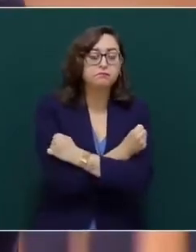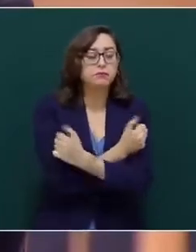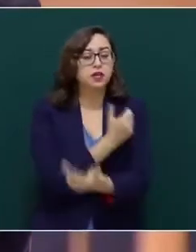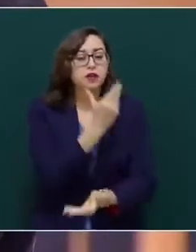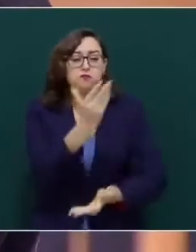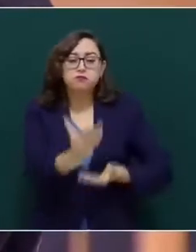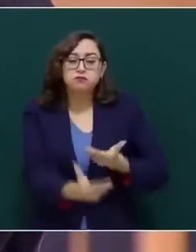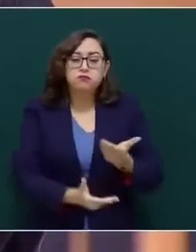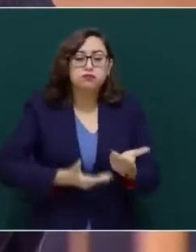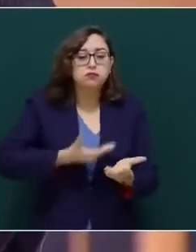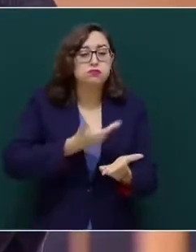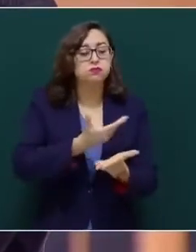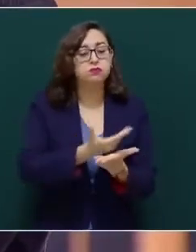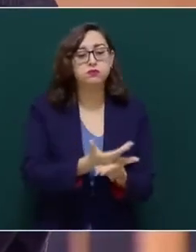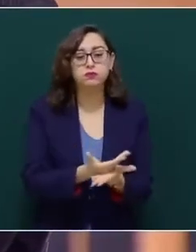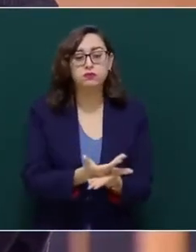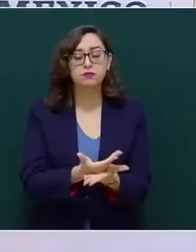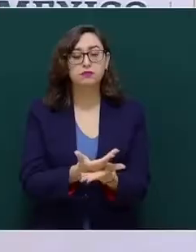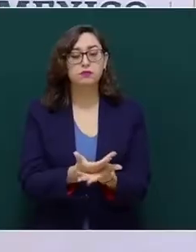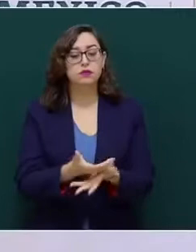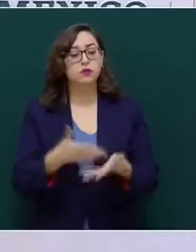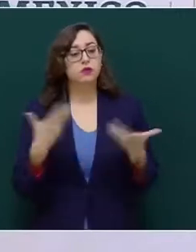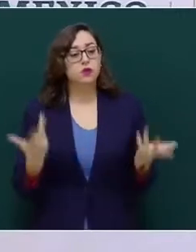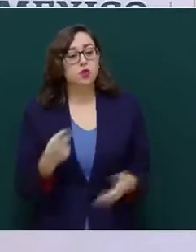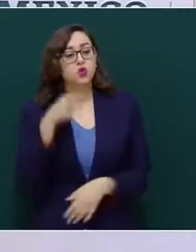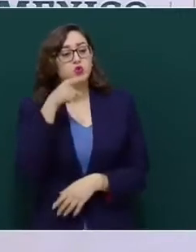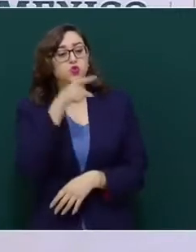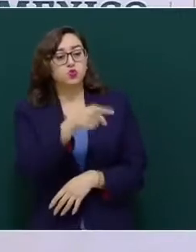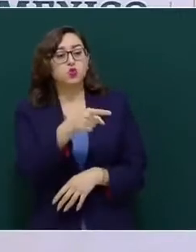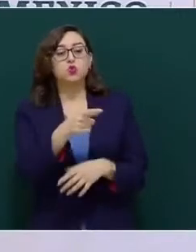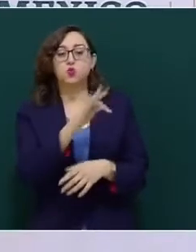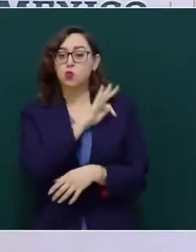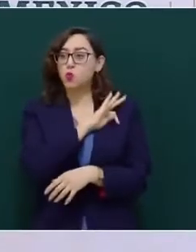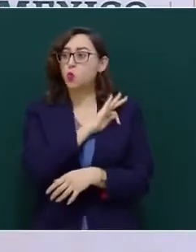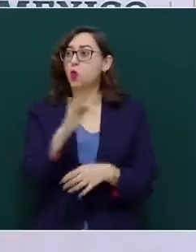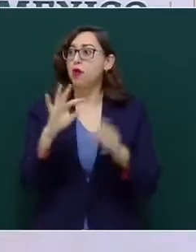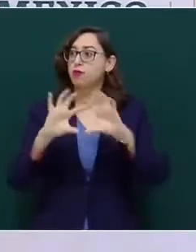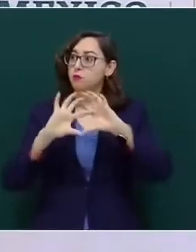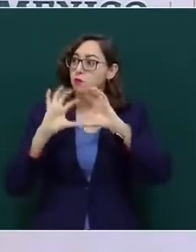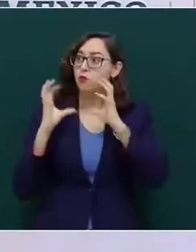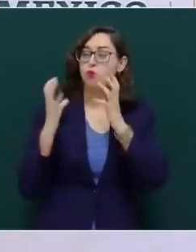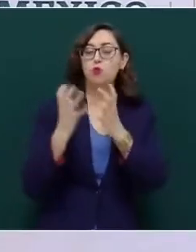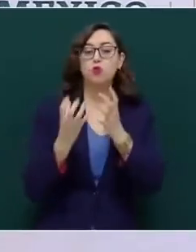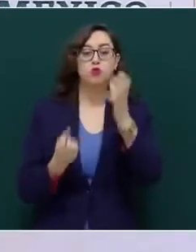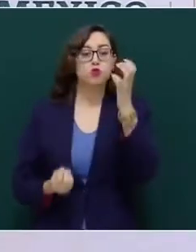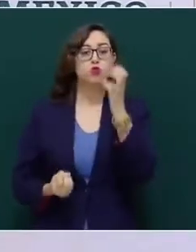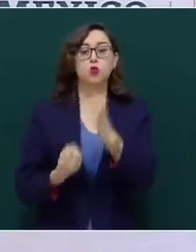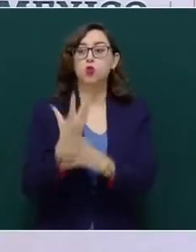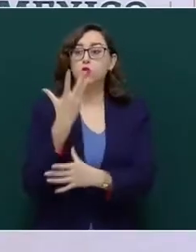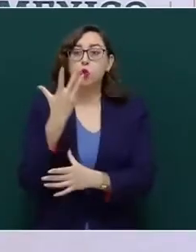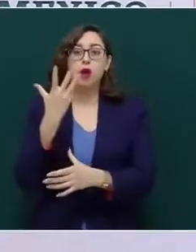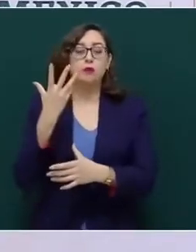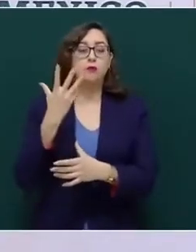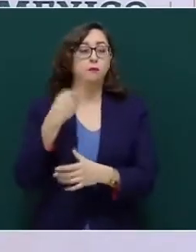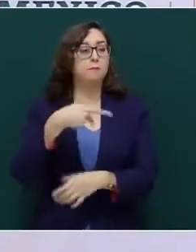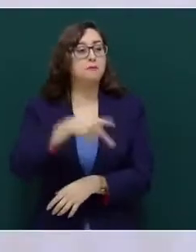palabras, el héroe del mundo nuevo apenas si contestaba.